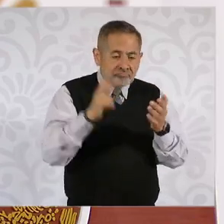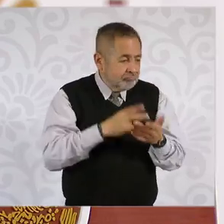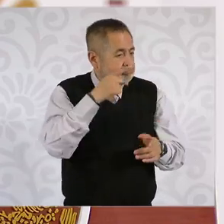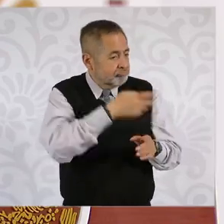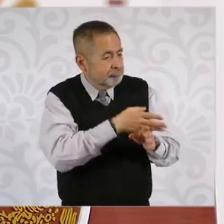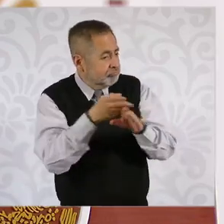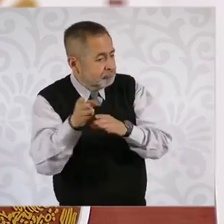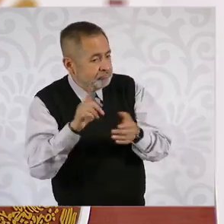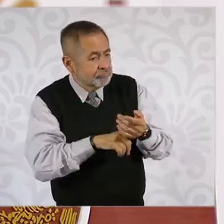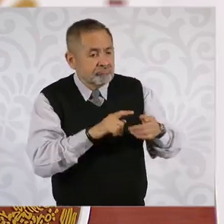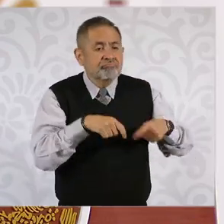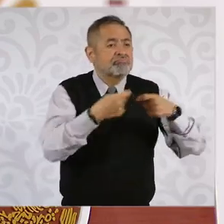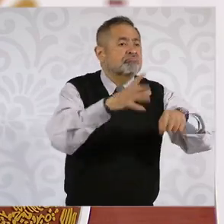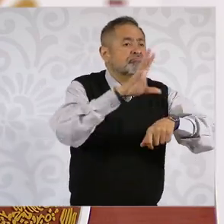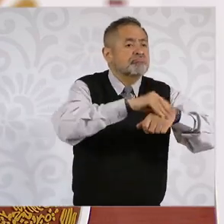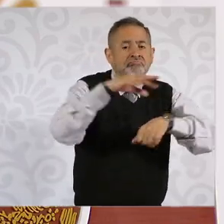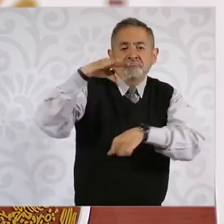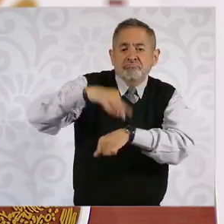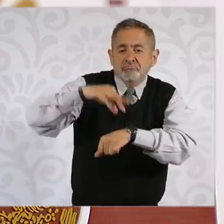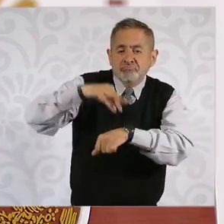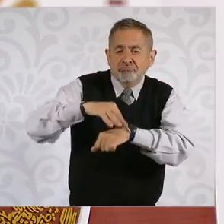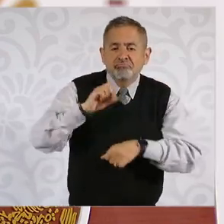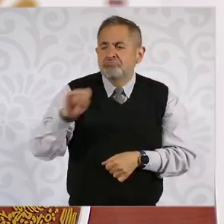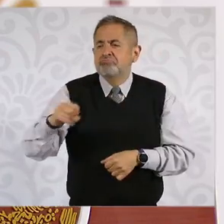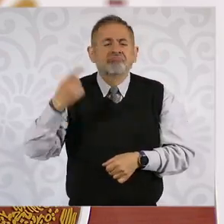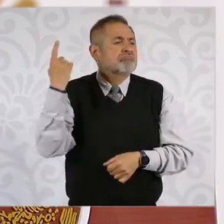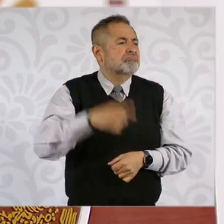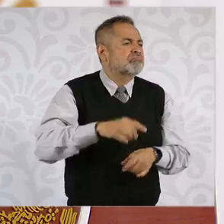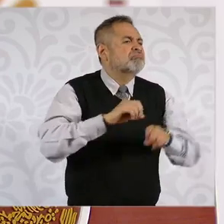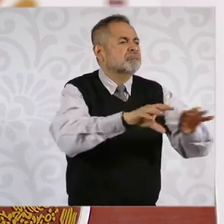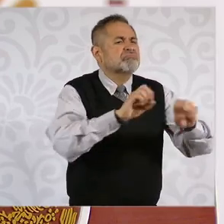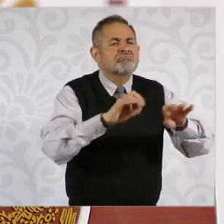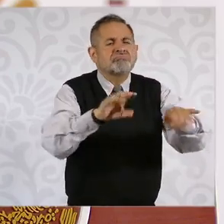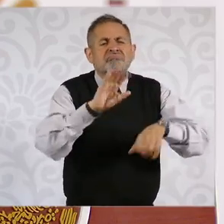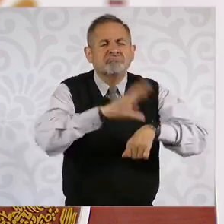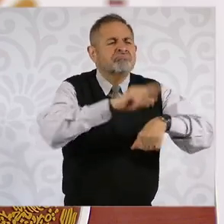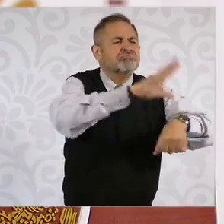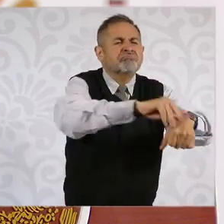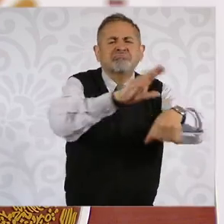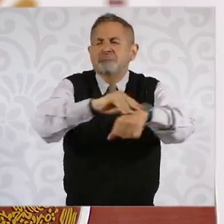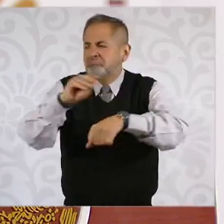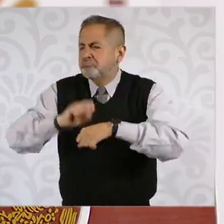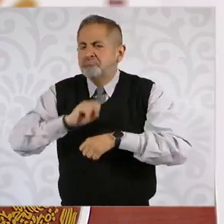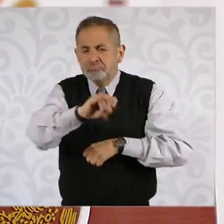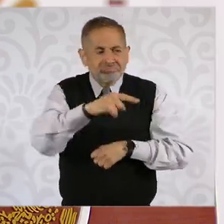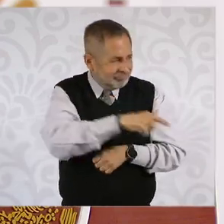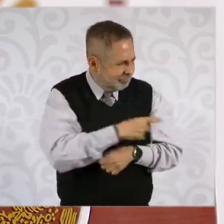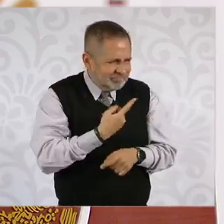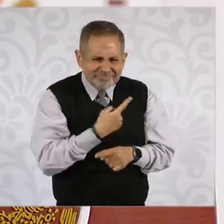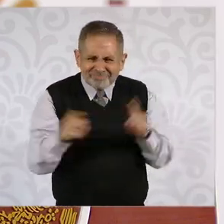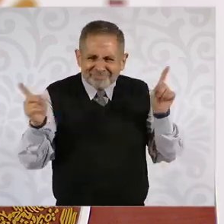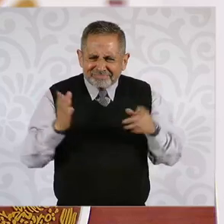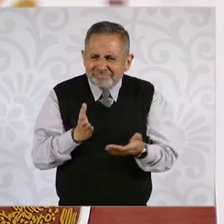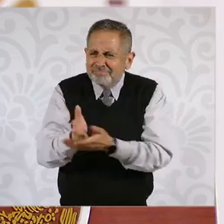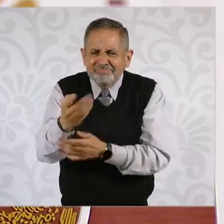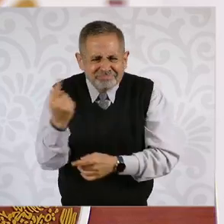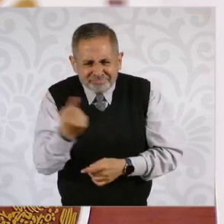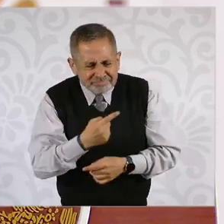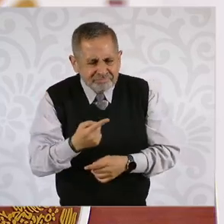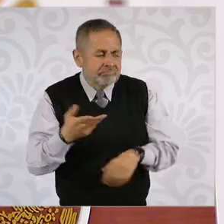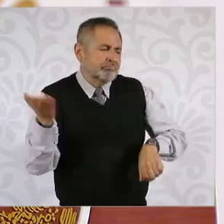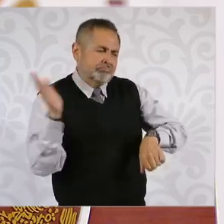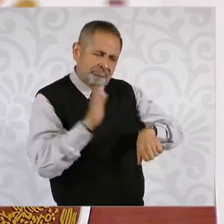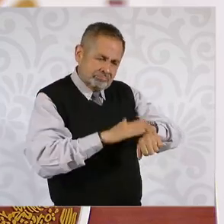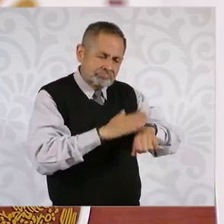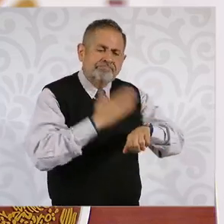de licencias médicas y por lo cual se le impuso una sanción administrativa. También que en